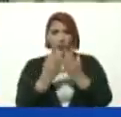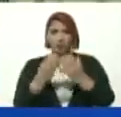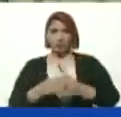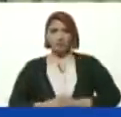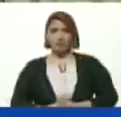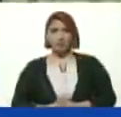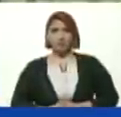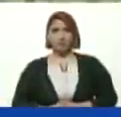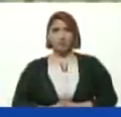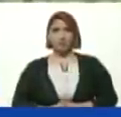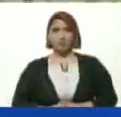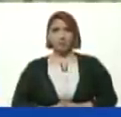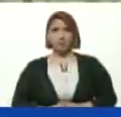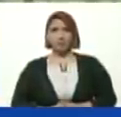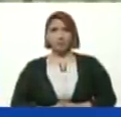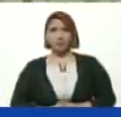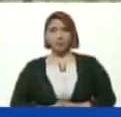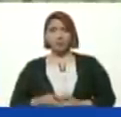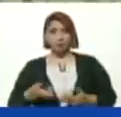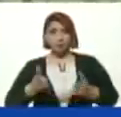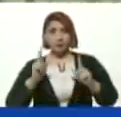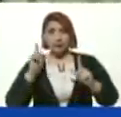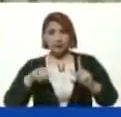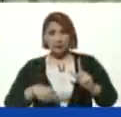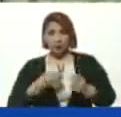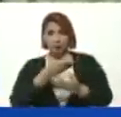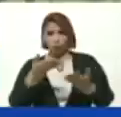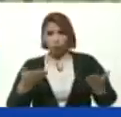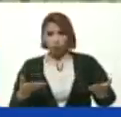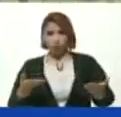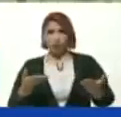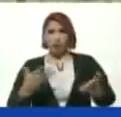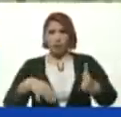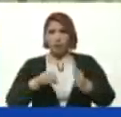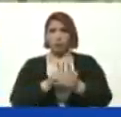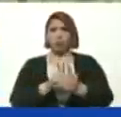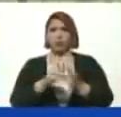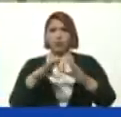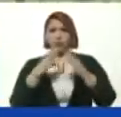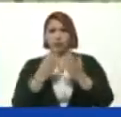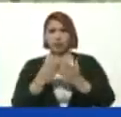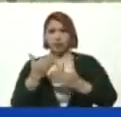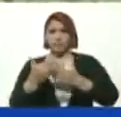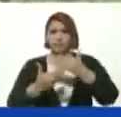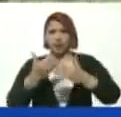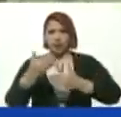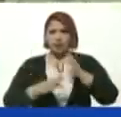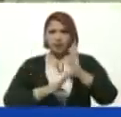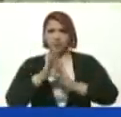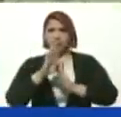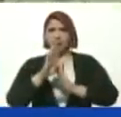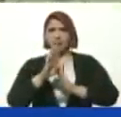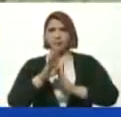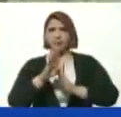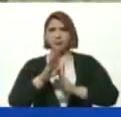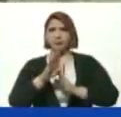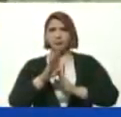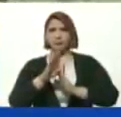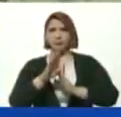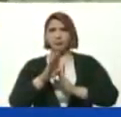Excelente Eso va a permitir Inclusive Que ustedes Ahora en el regreso De clase Avancen En la